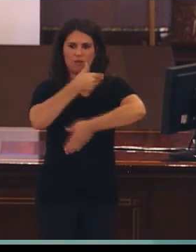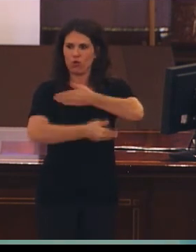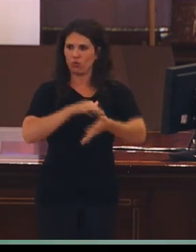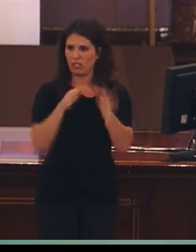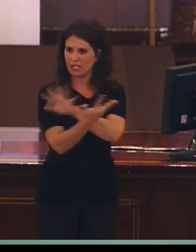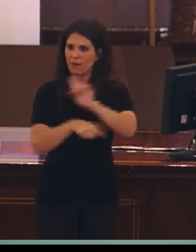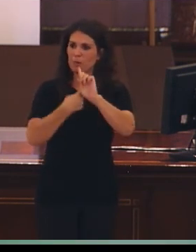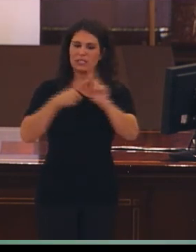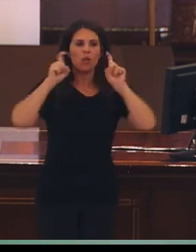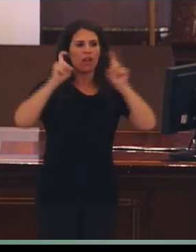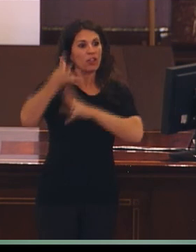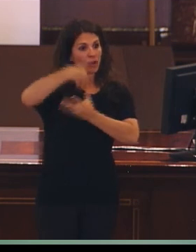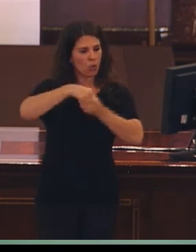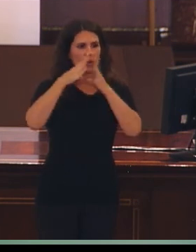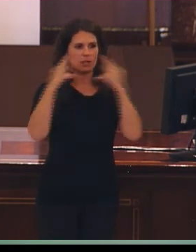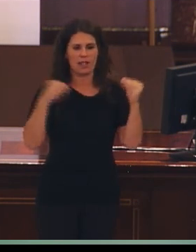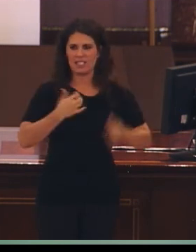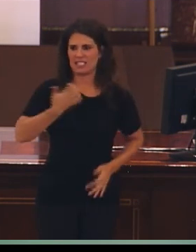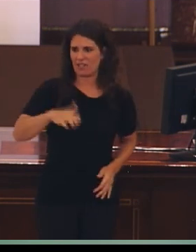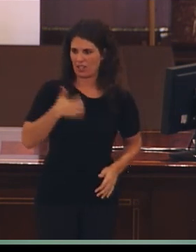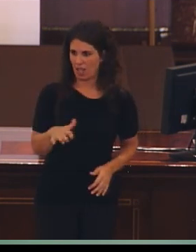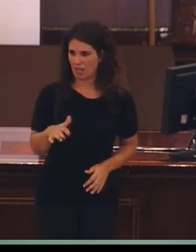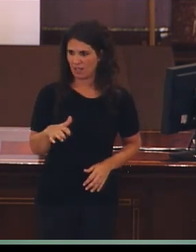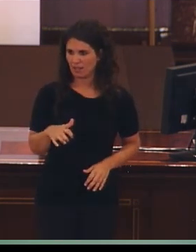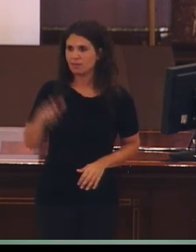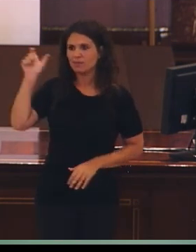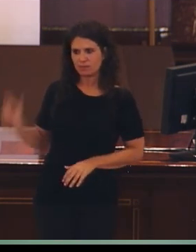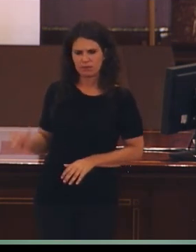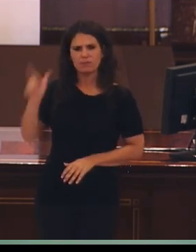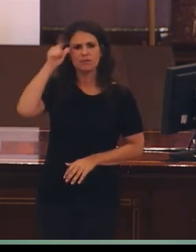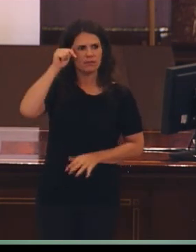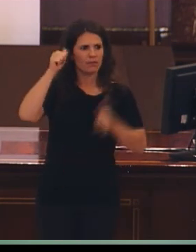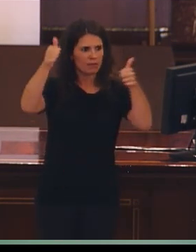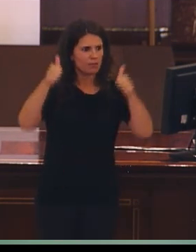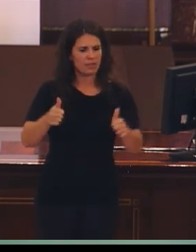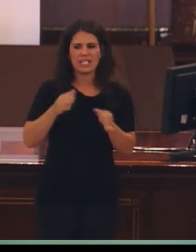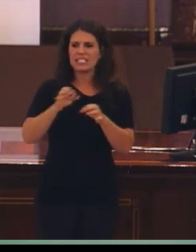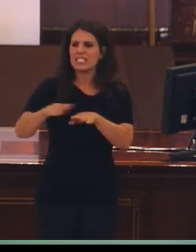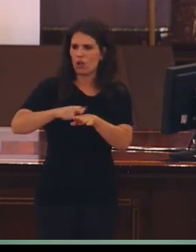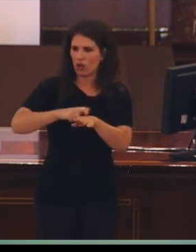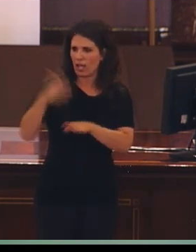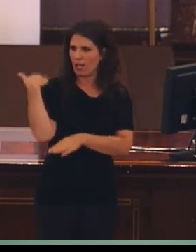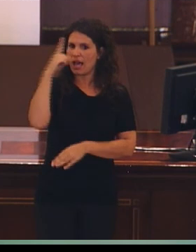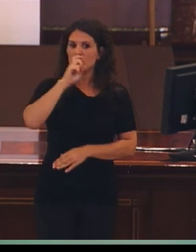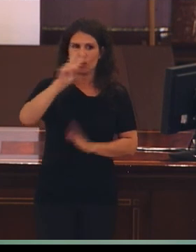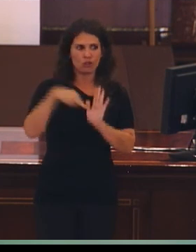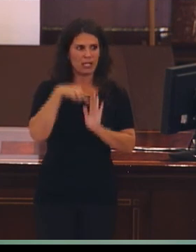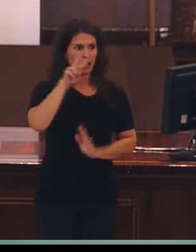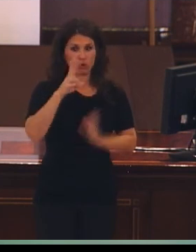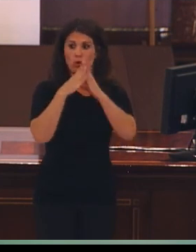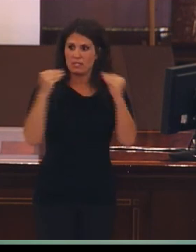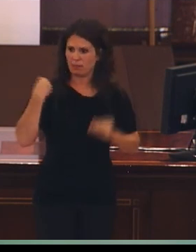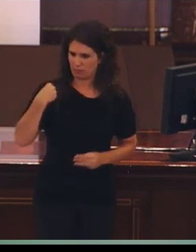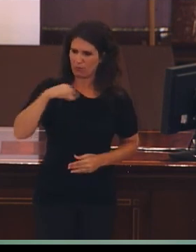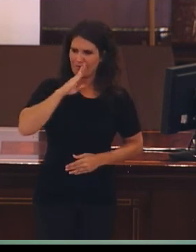Educación en la Universidad de Sevilla. Se doctoró en Psicología en el año 2002 por la Universidad de Sevilla,